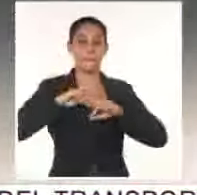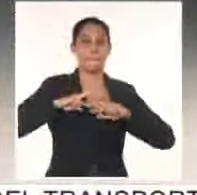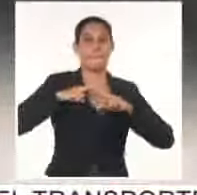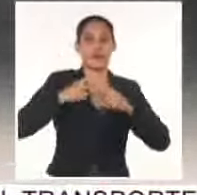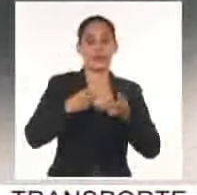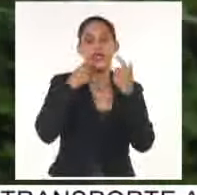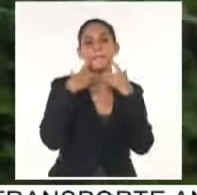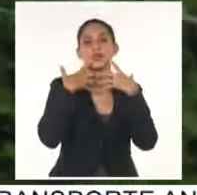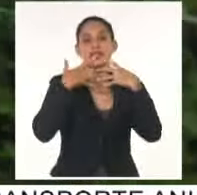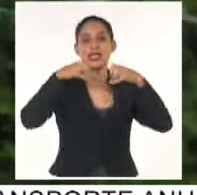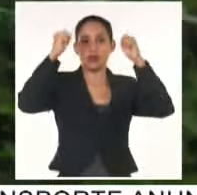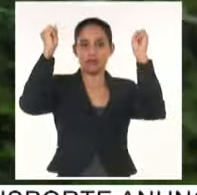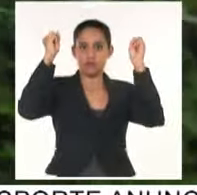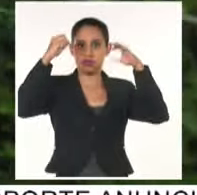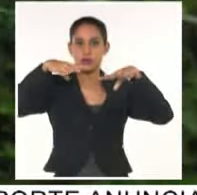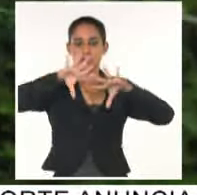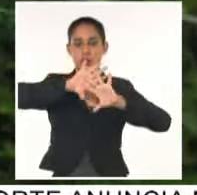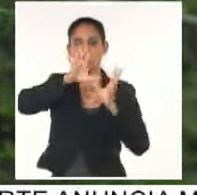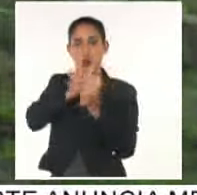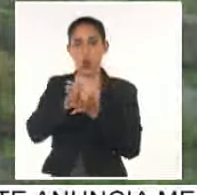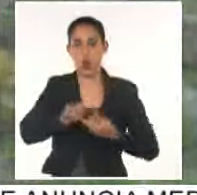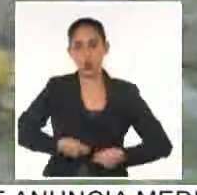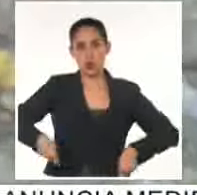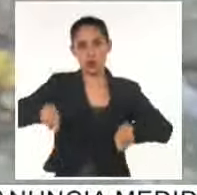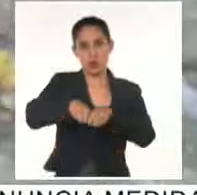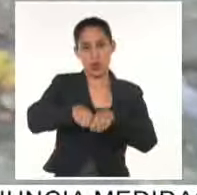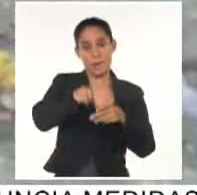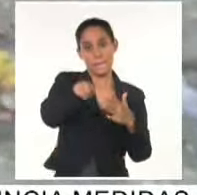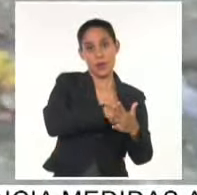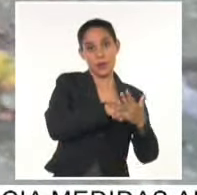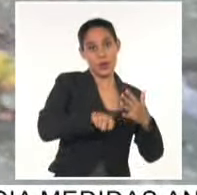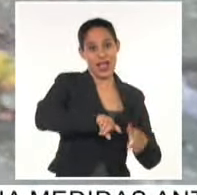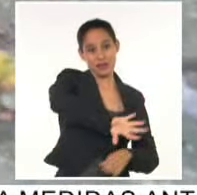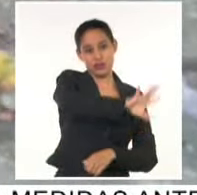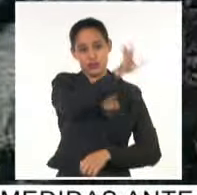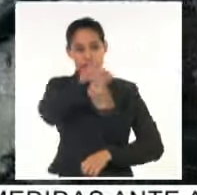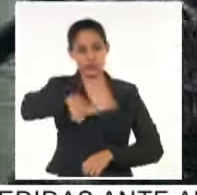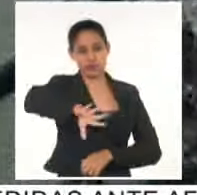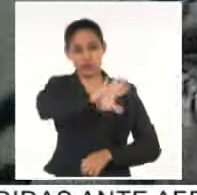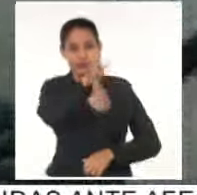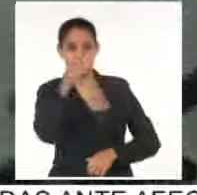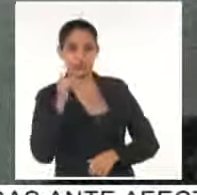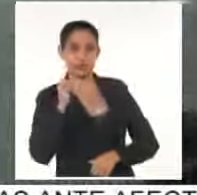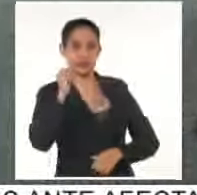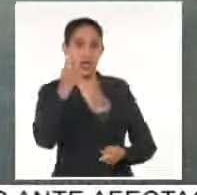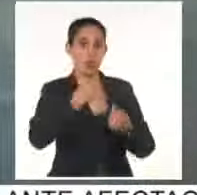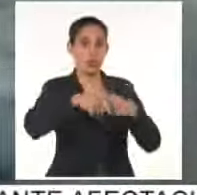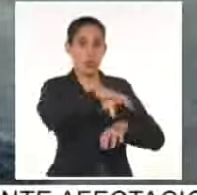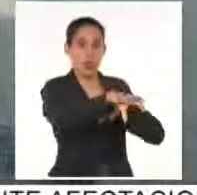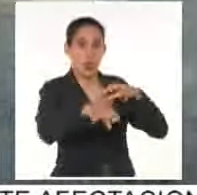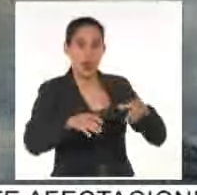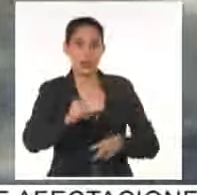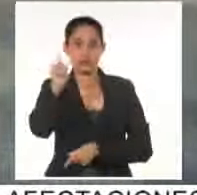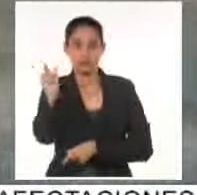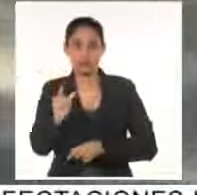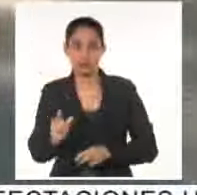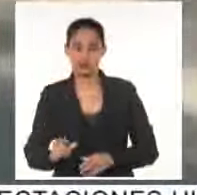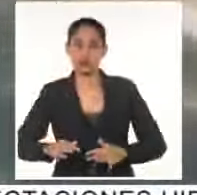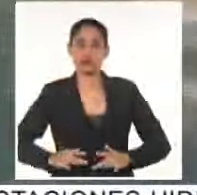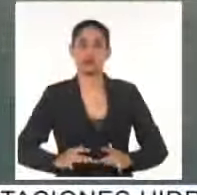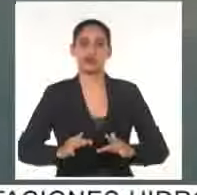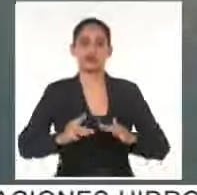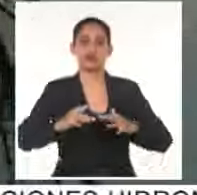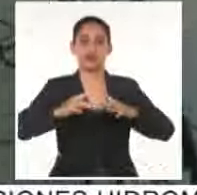vitalidad a ese consejo popular maiciense. En esas montañas se reportan zonas donde ríos y afluentes siguen adquiriendo